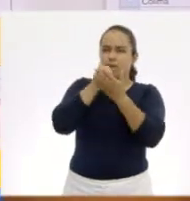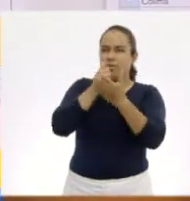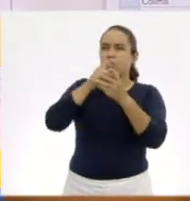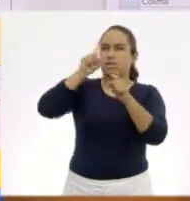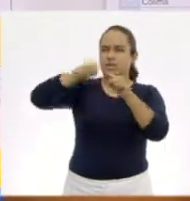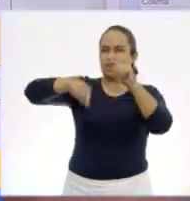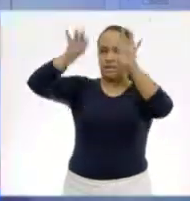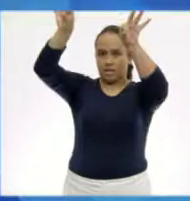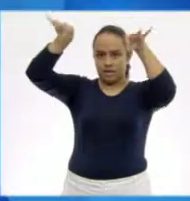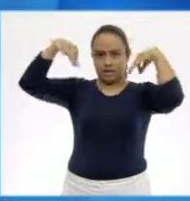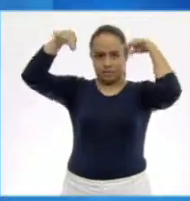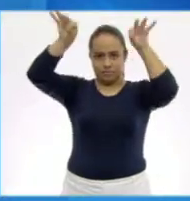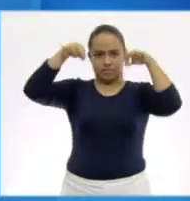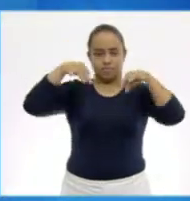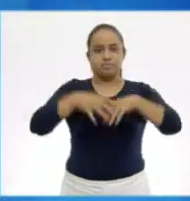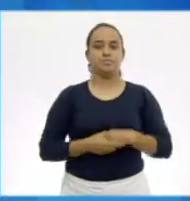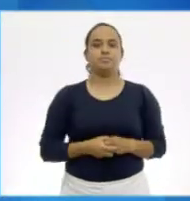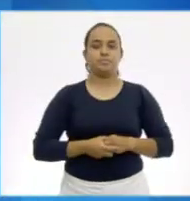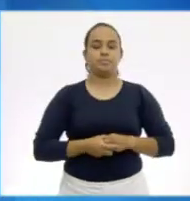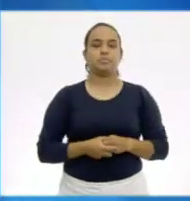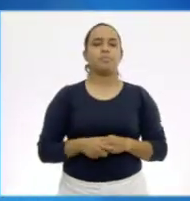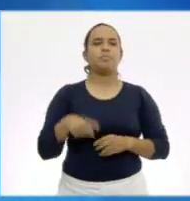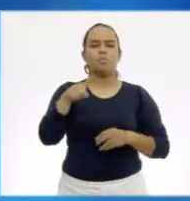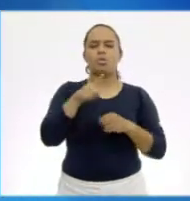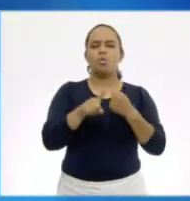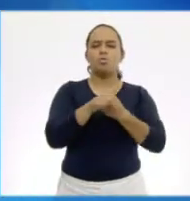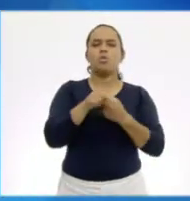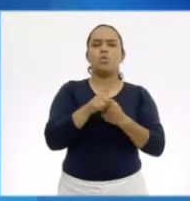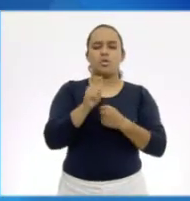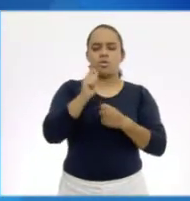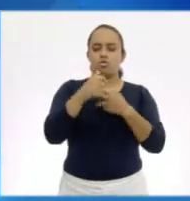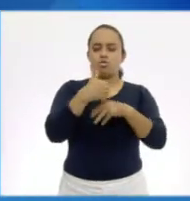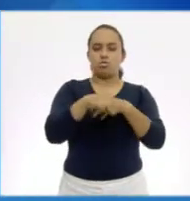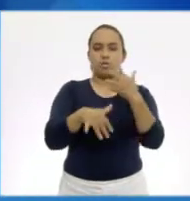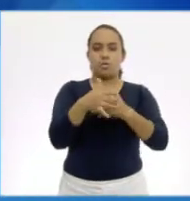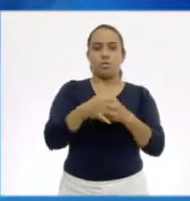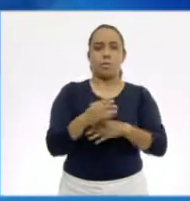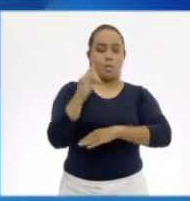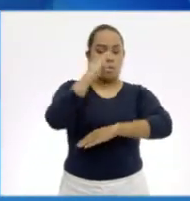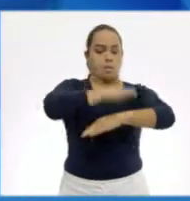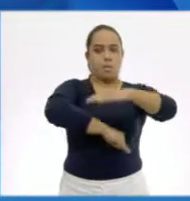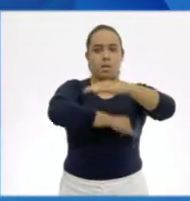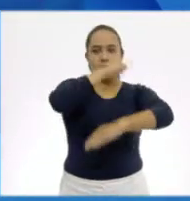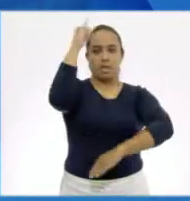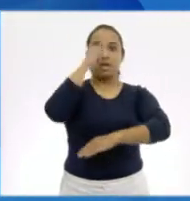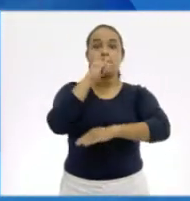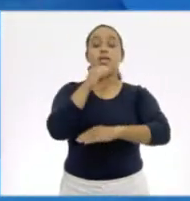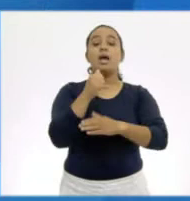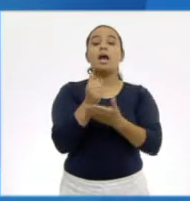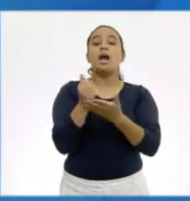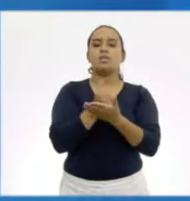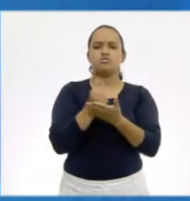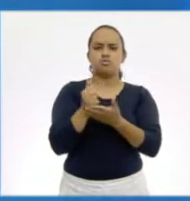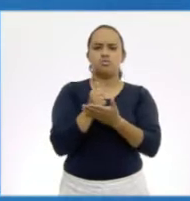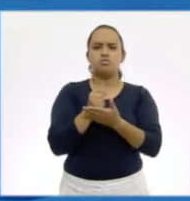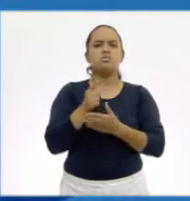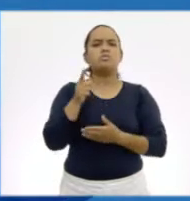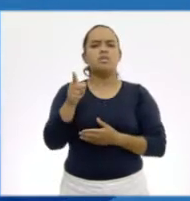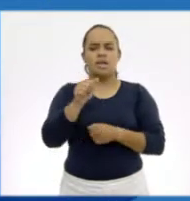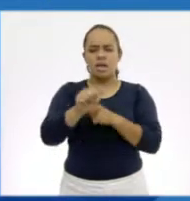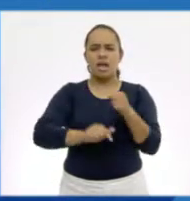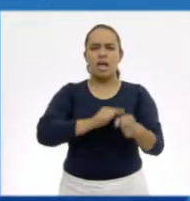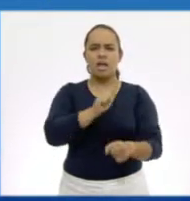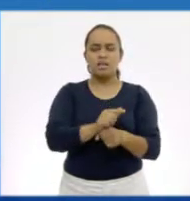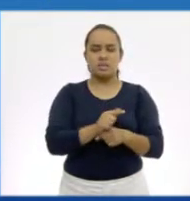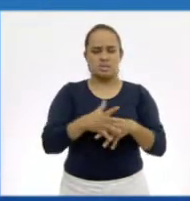las láminas en lo que leemos? las quito. Va. Dice así, desafío 15, la ballena azul. La ballena azul es un